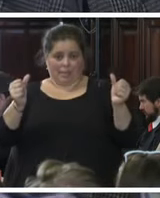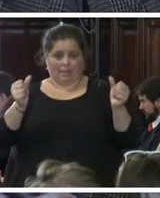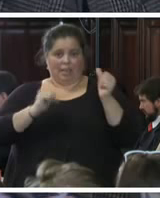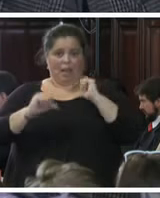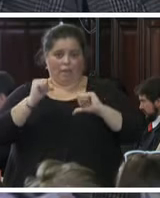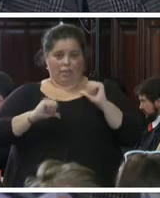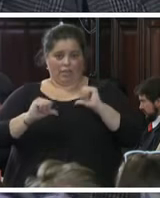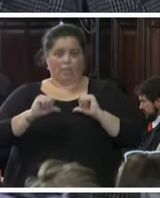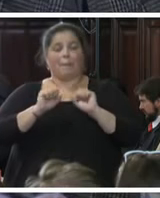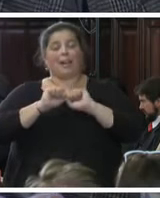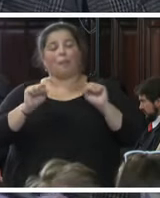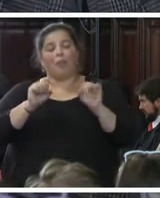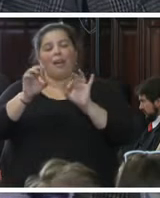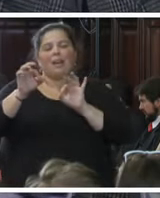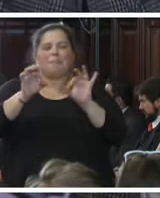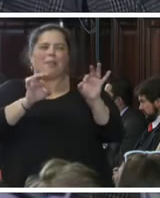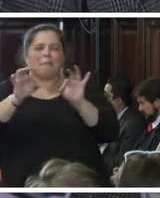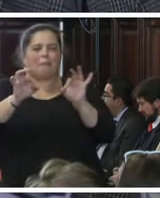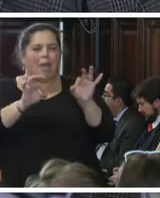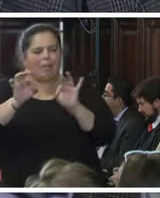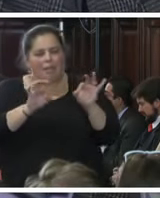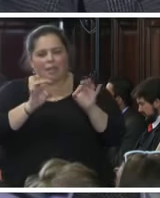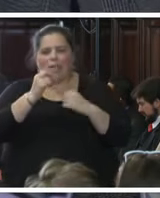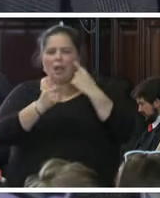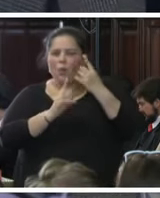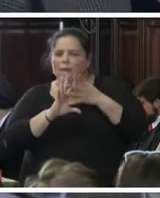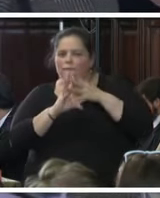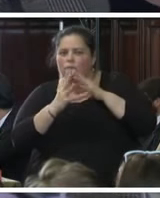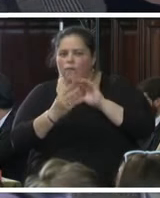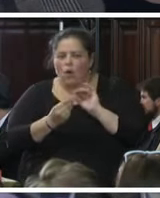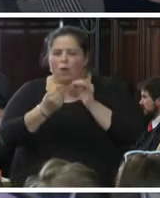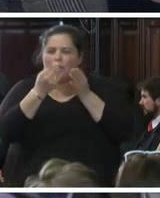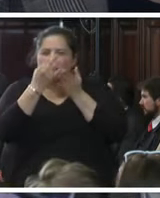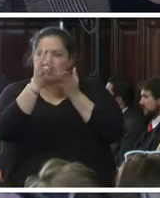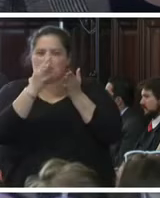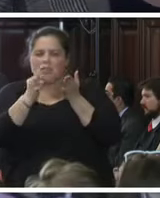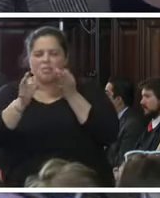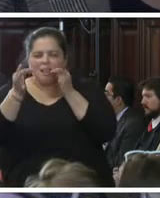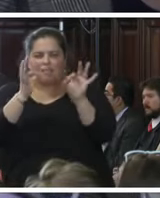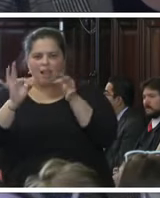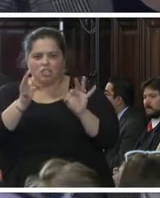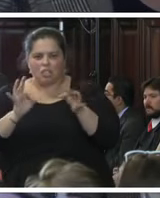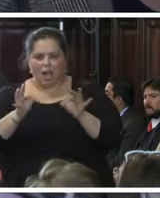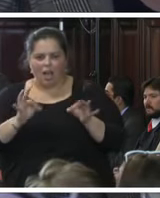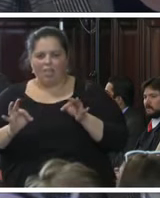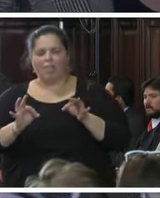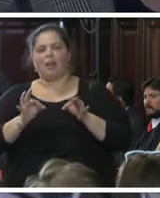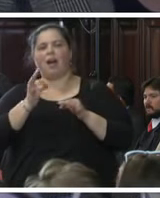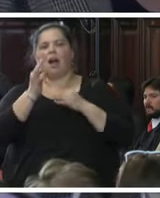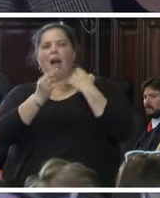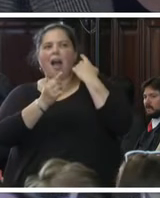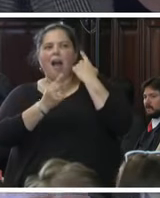midiendo de una manera más puntual, más precisa algunos